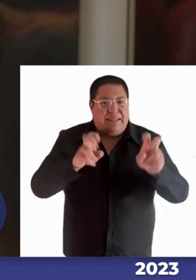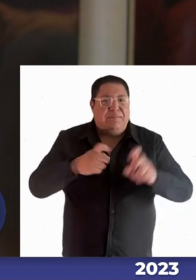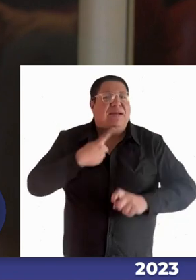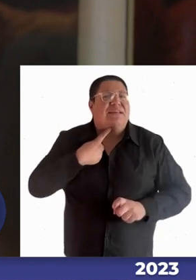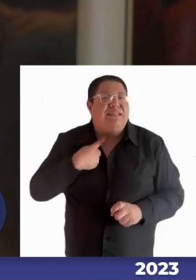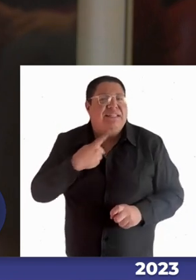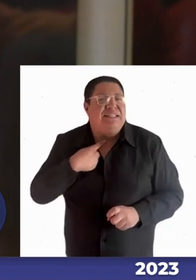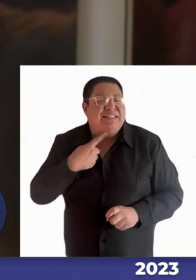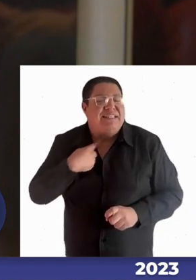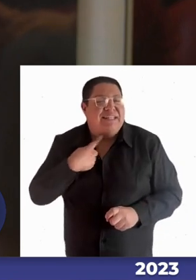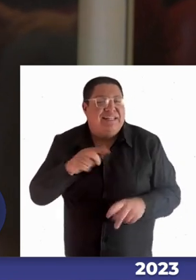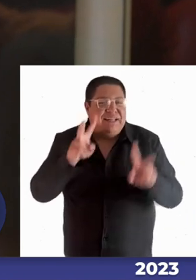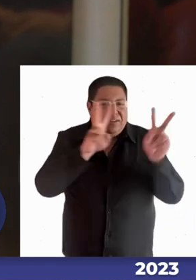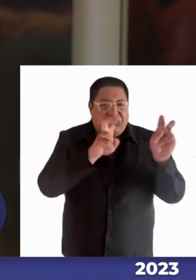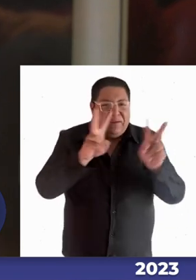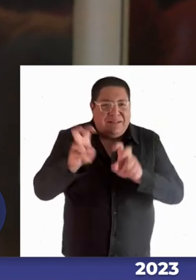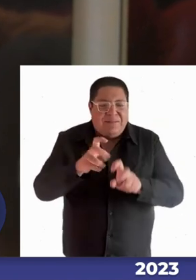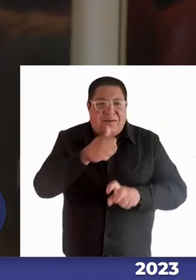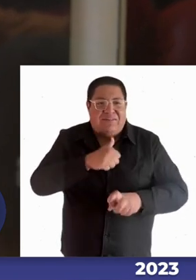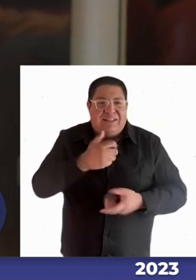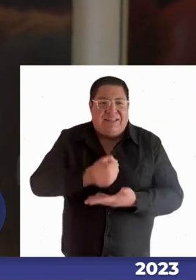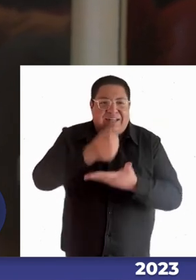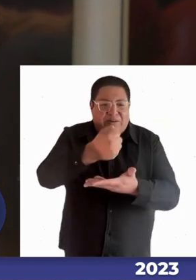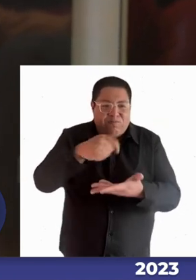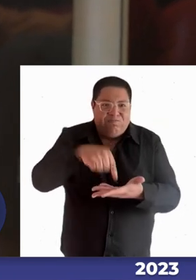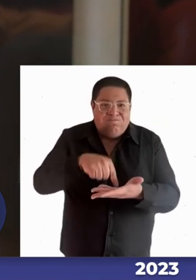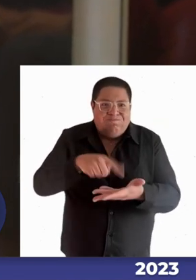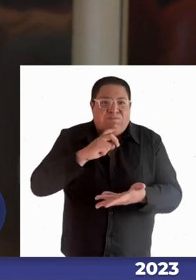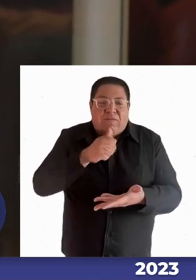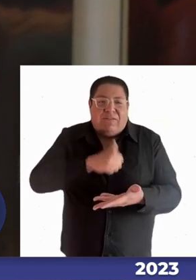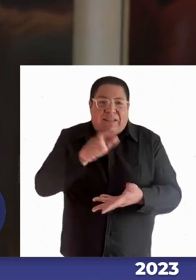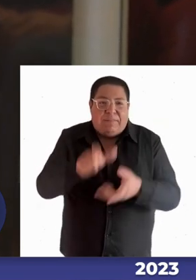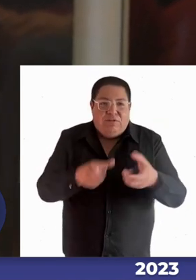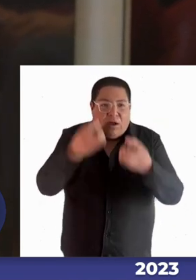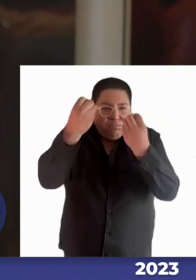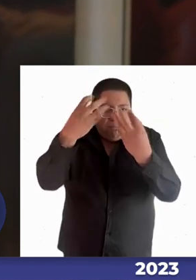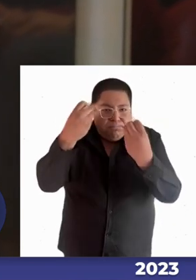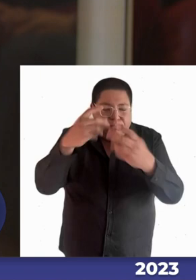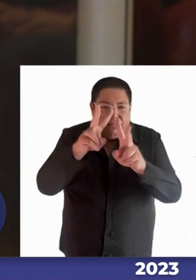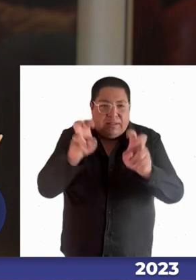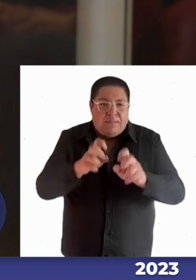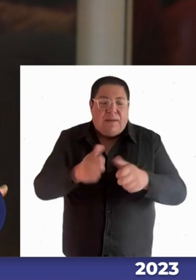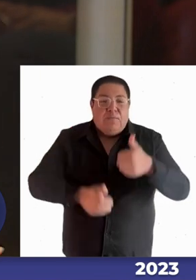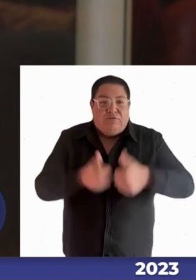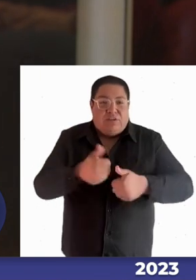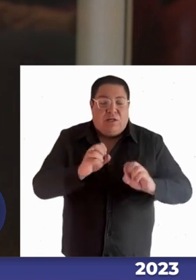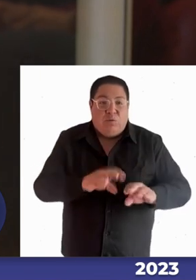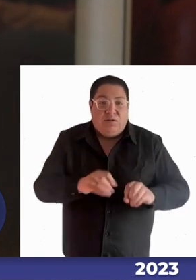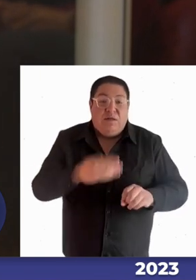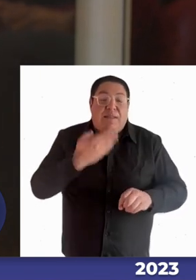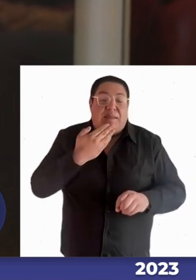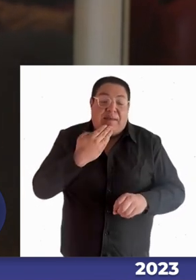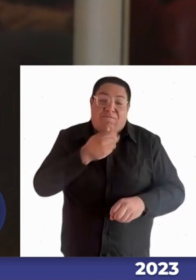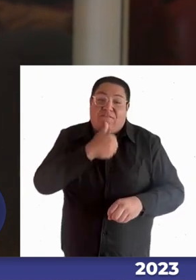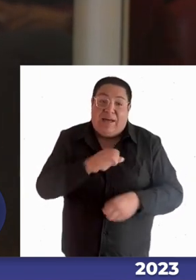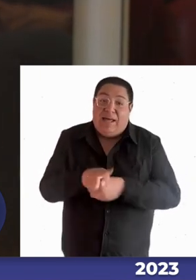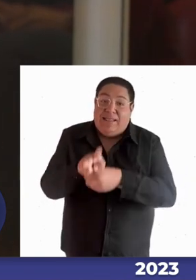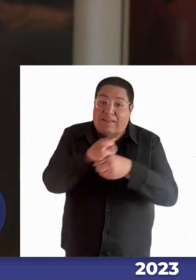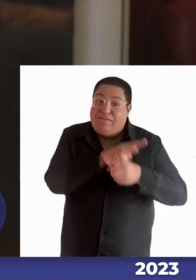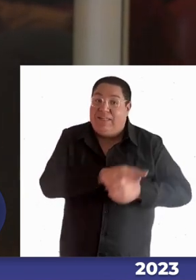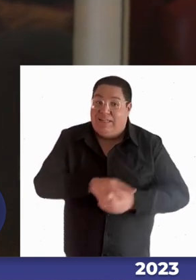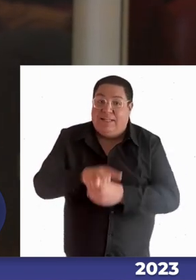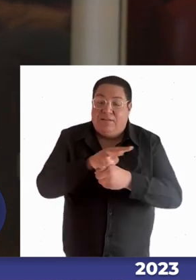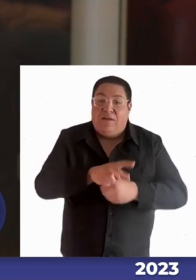hablamos de falta de recursos hablamos de falta de capacitación de los profesionales de educación hablamos de falta de fiscalización también en las entidades de educación